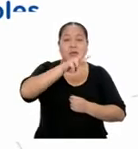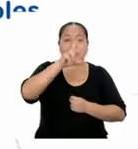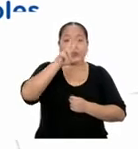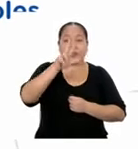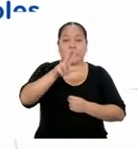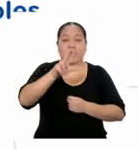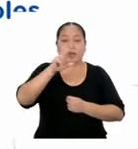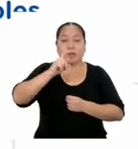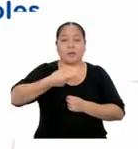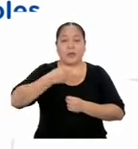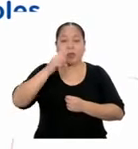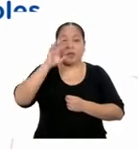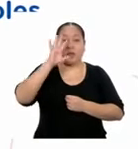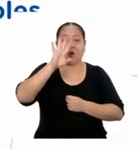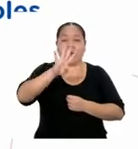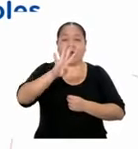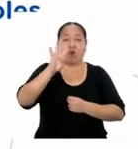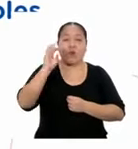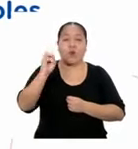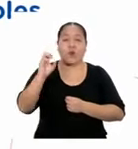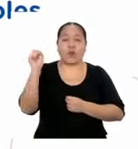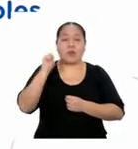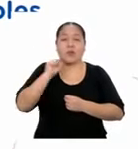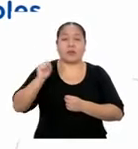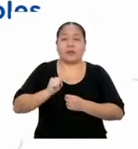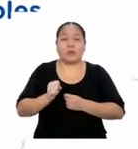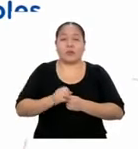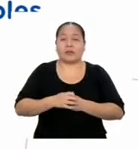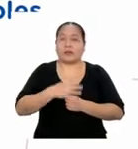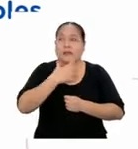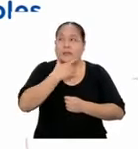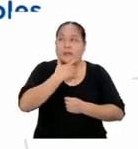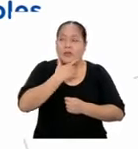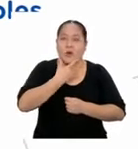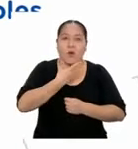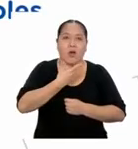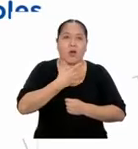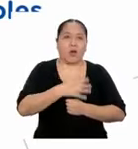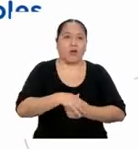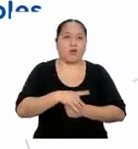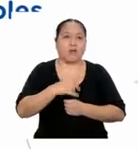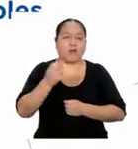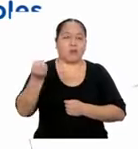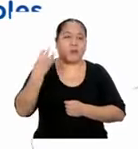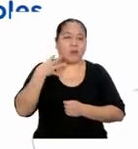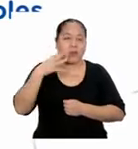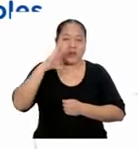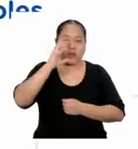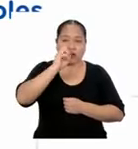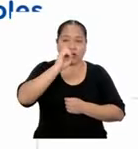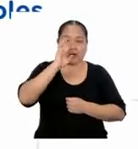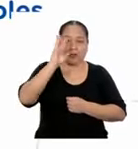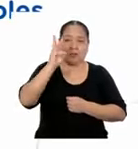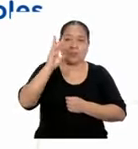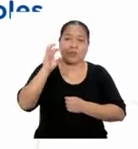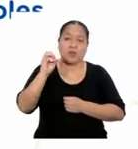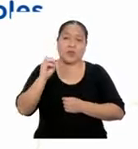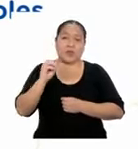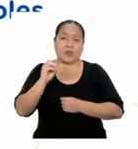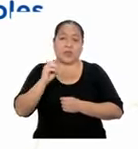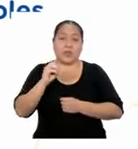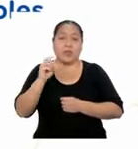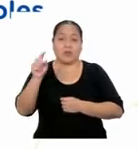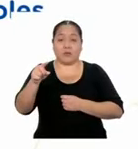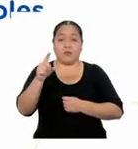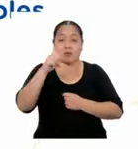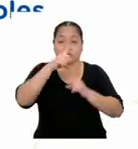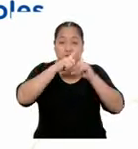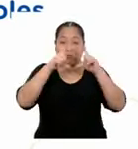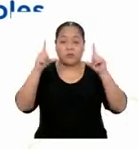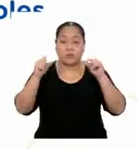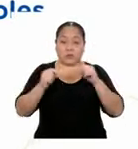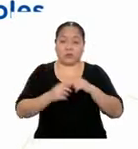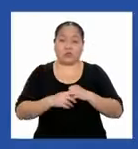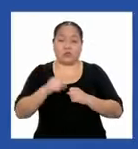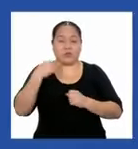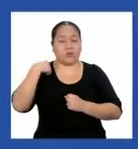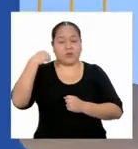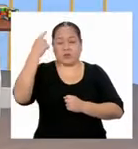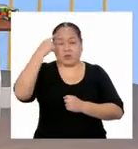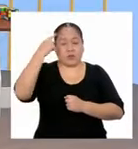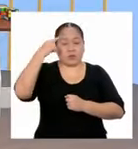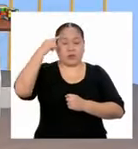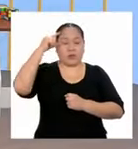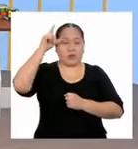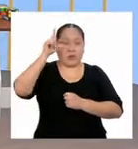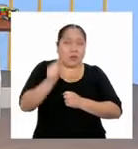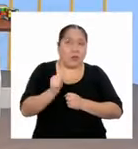,040 soles. ¡Asú! Cuando me dijeron 60 céntimos por ladrillo, no imaginé que iba a salir tan caro.